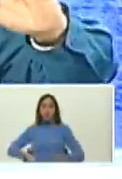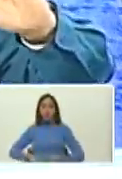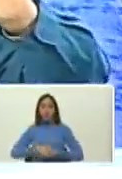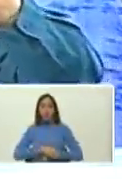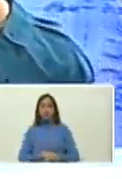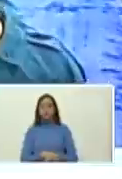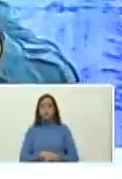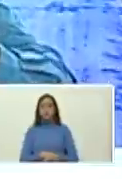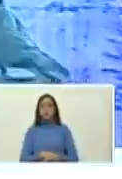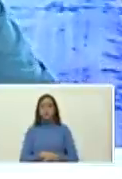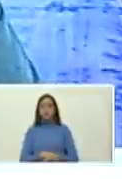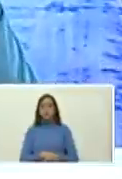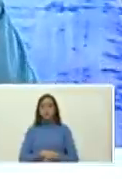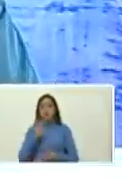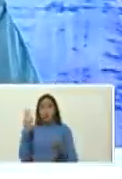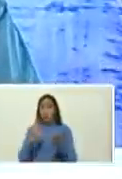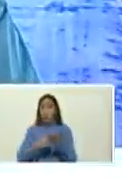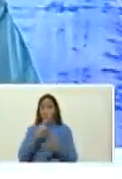de marzo 2020